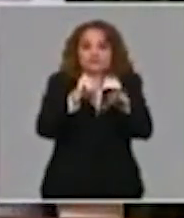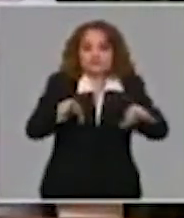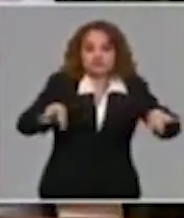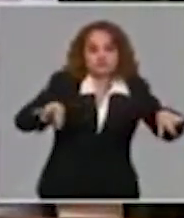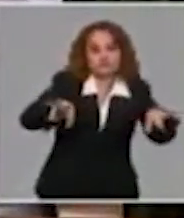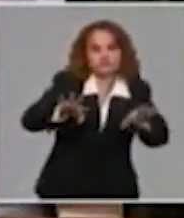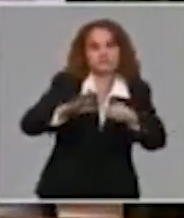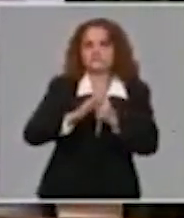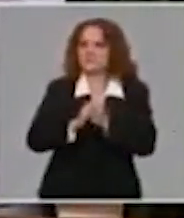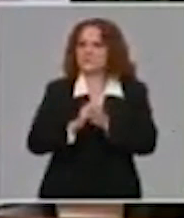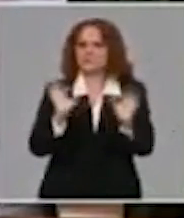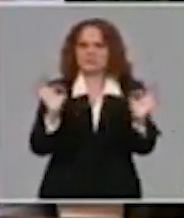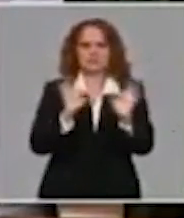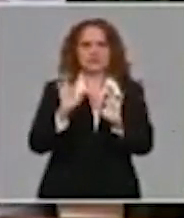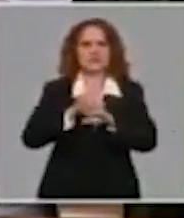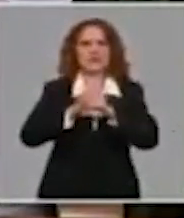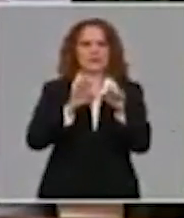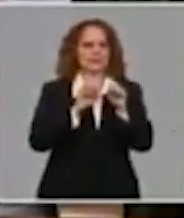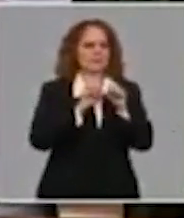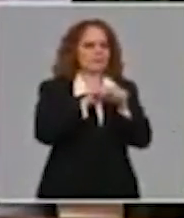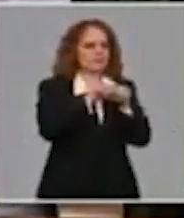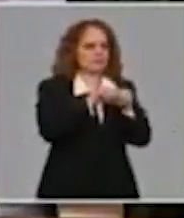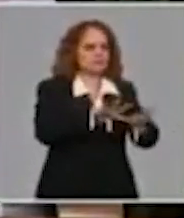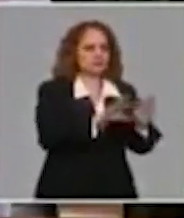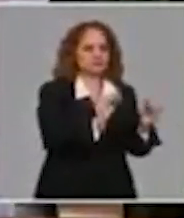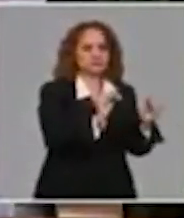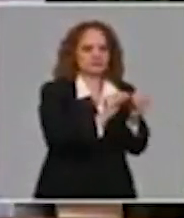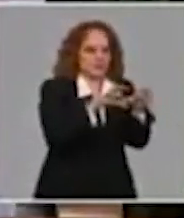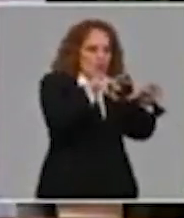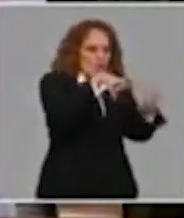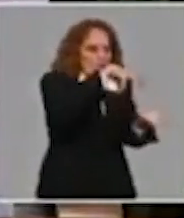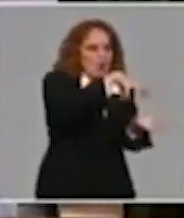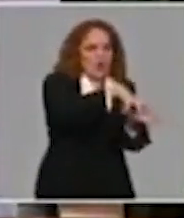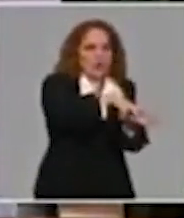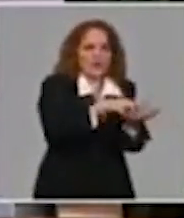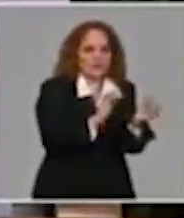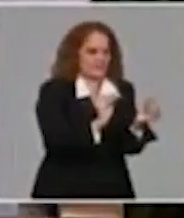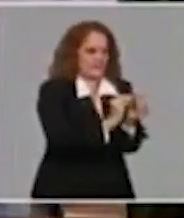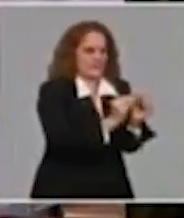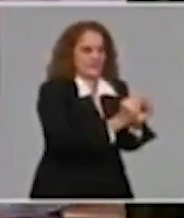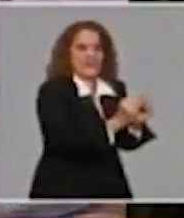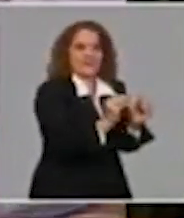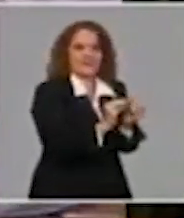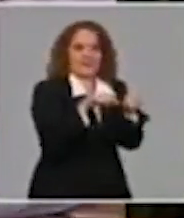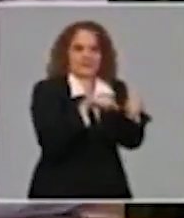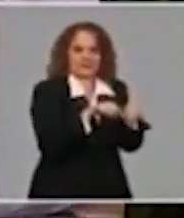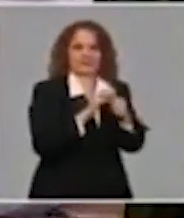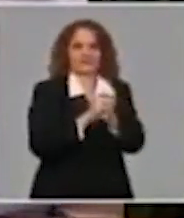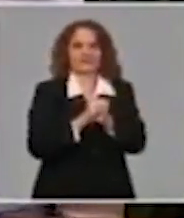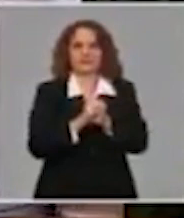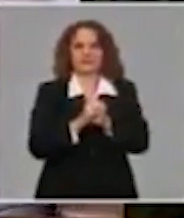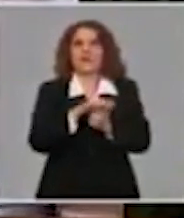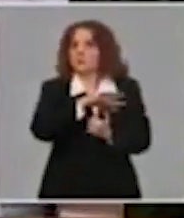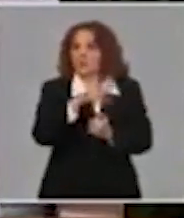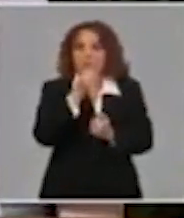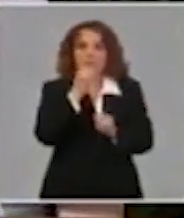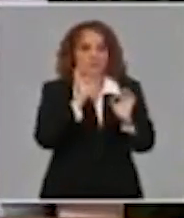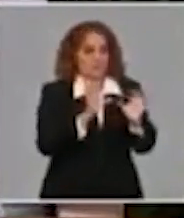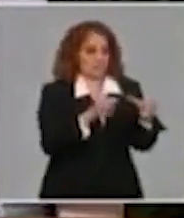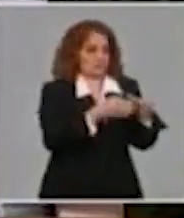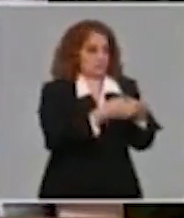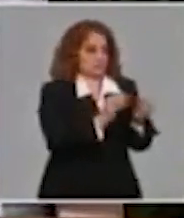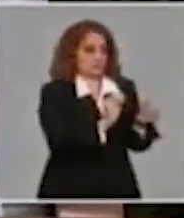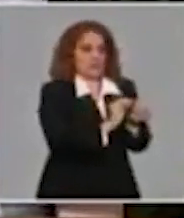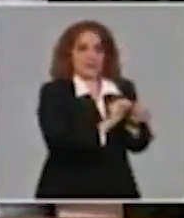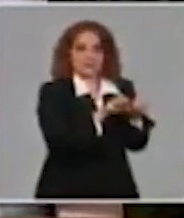conglomerados nacionales, en las transmisiones locales. Bueno, nosotros podemos tener transmisión local y no tenemos retroceso como país. Y,